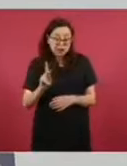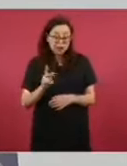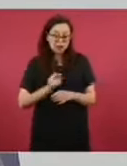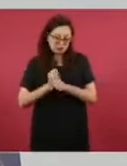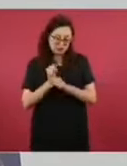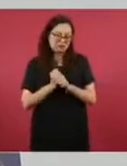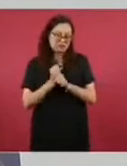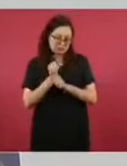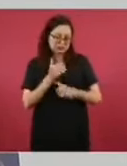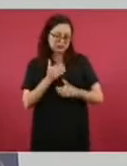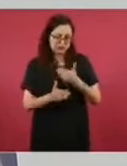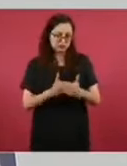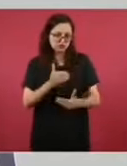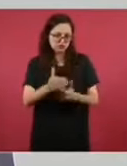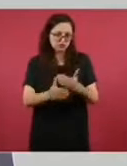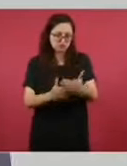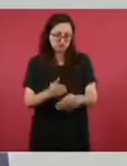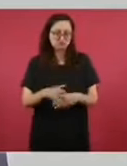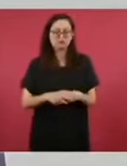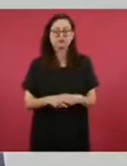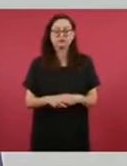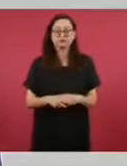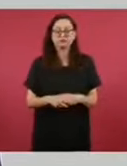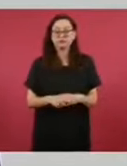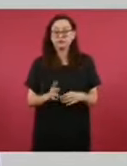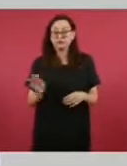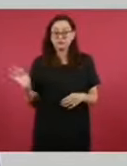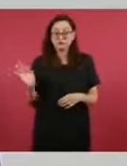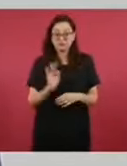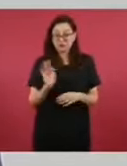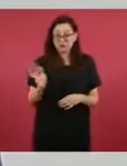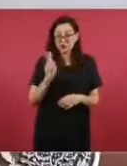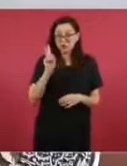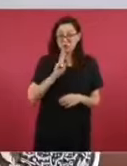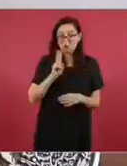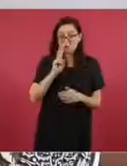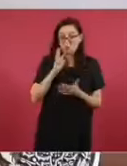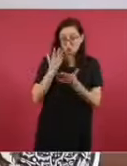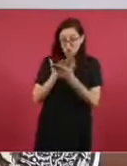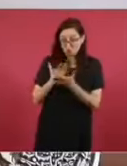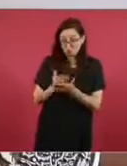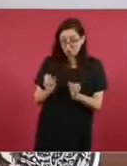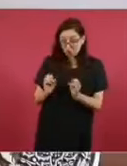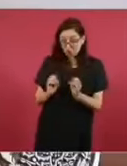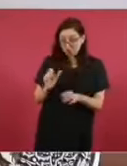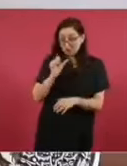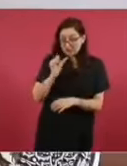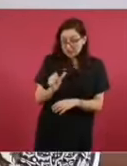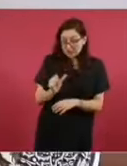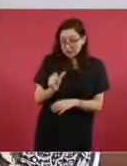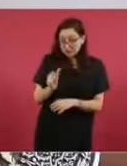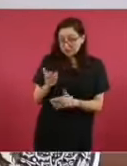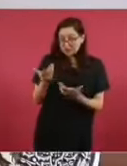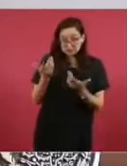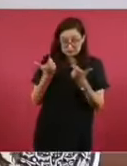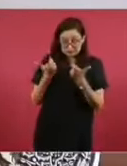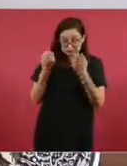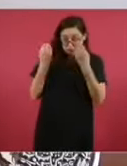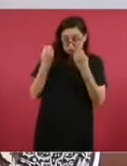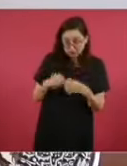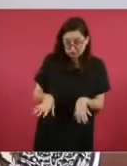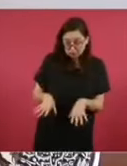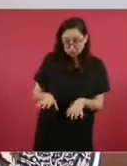fiscalizadoras. En caso de no aclararse, se presentarán las denuncias correspondientes.